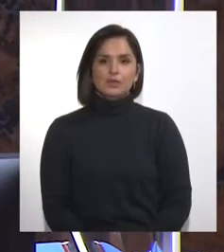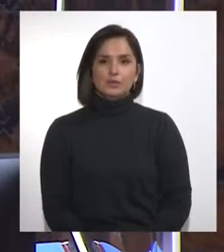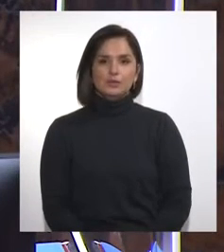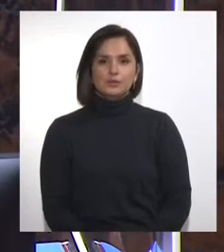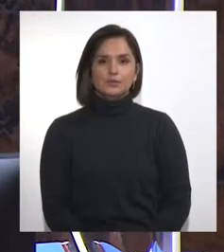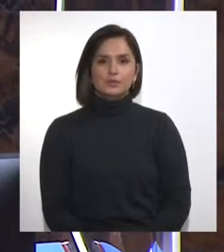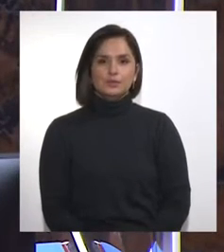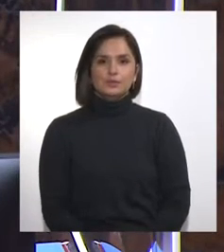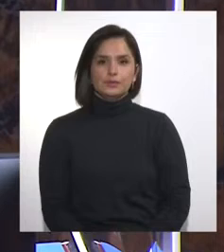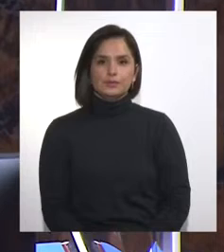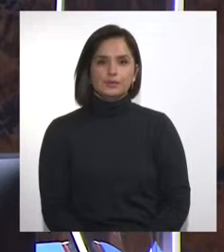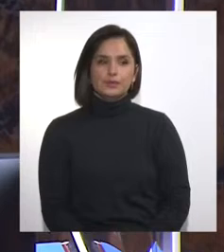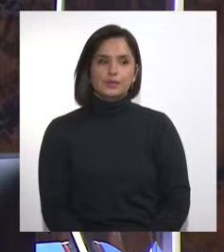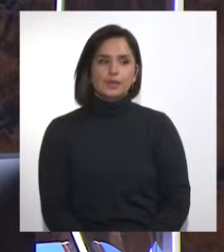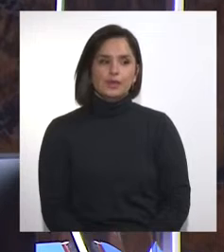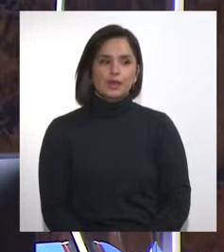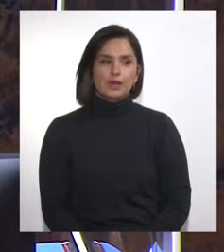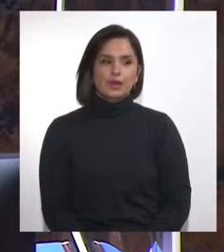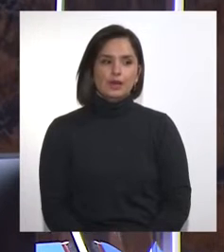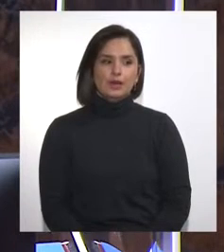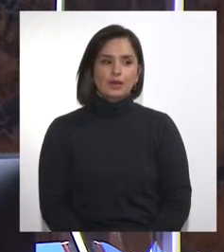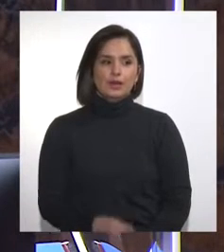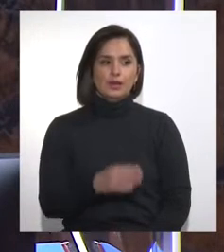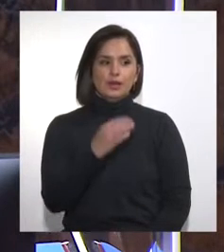Señor Presidente, voy a usar los ocho minutos.